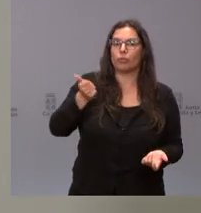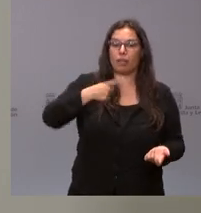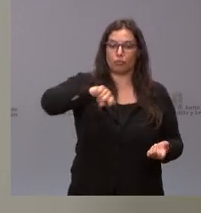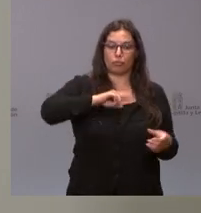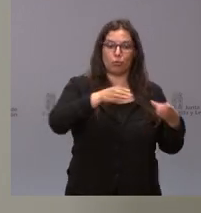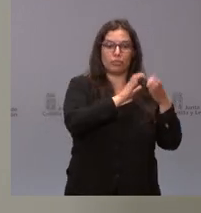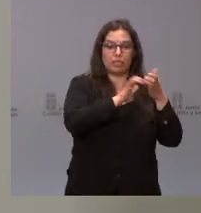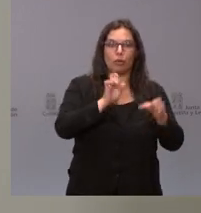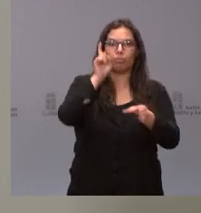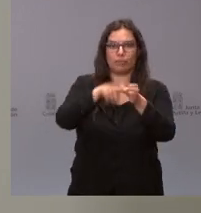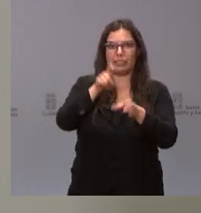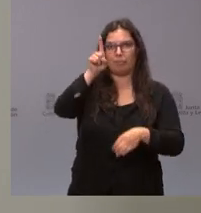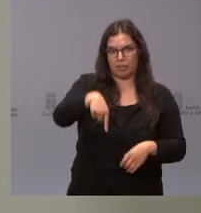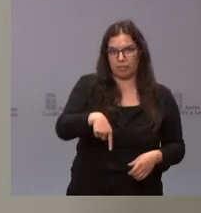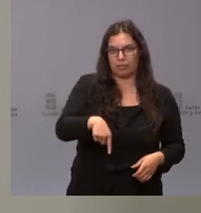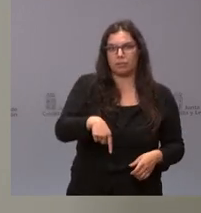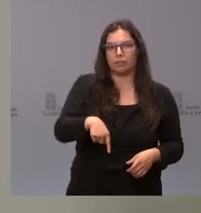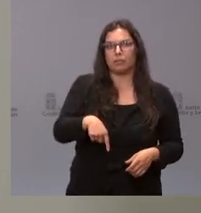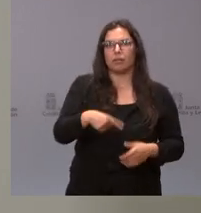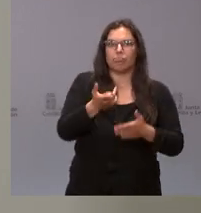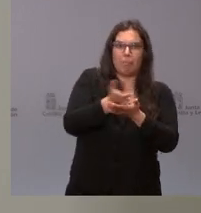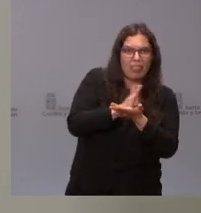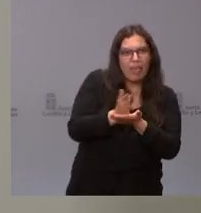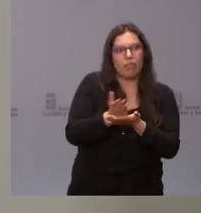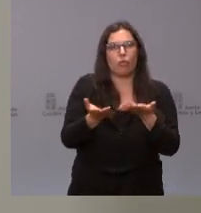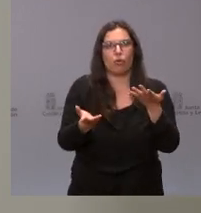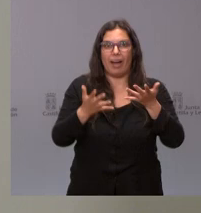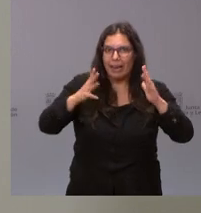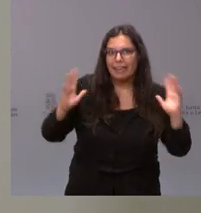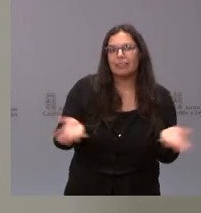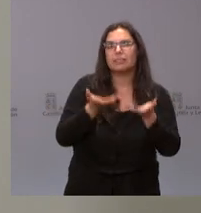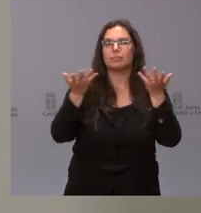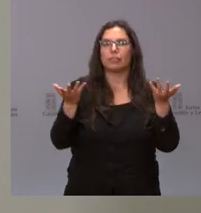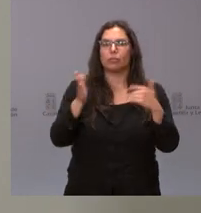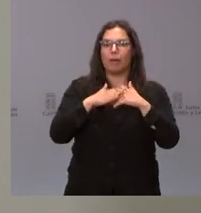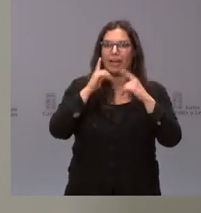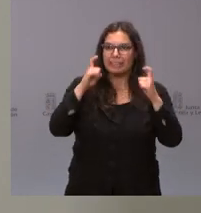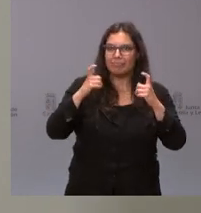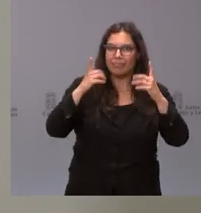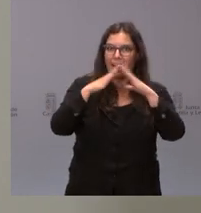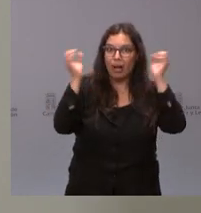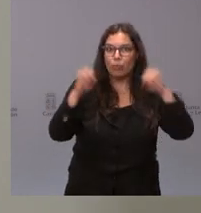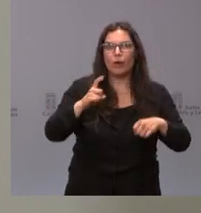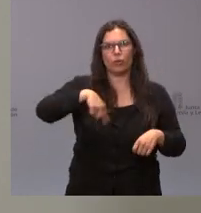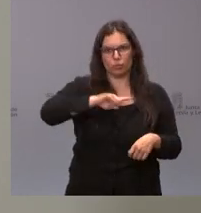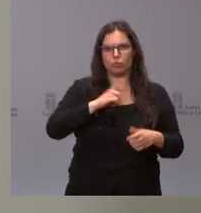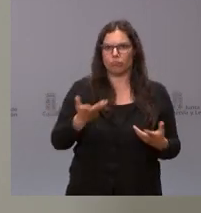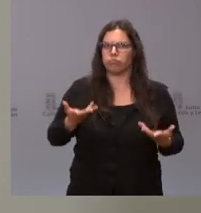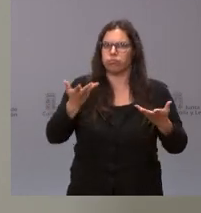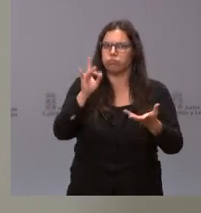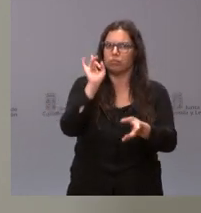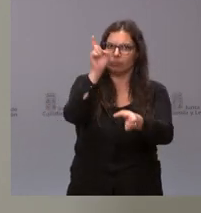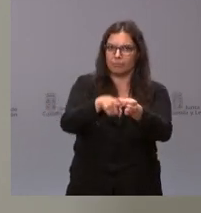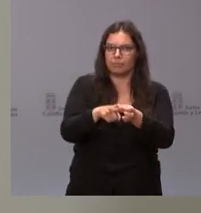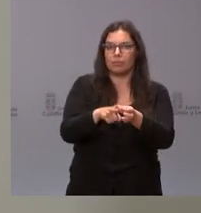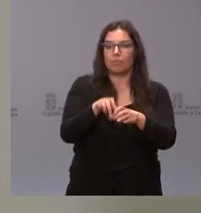estuviera allí participando mediando animando al acuerdo y estamos dispuestos a que así sea y